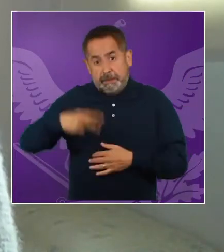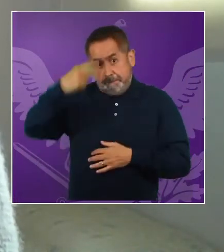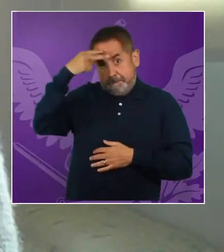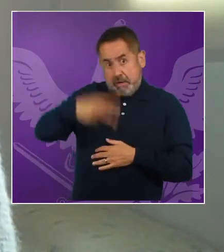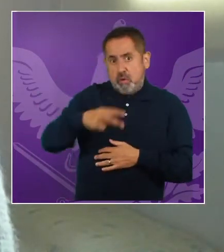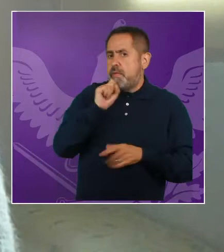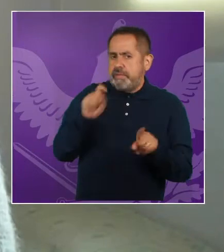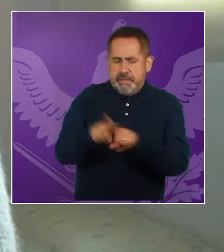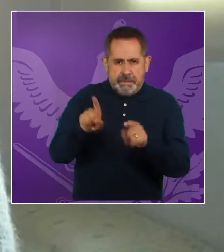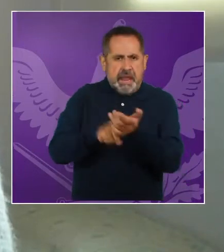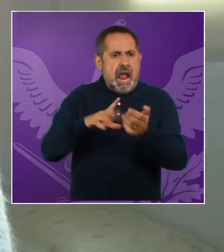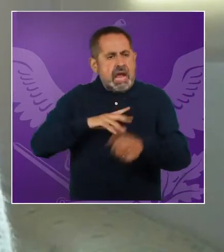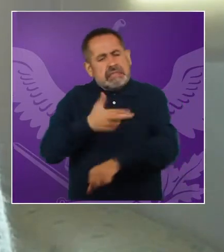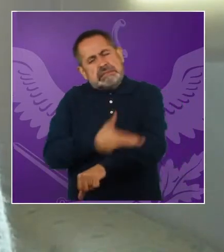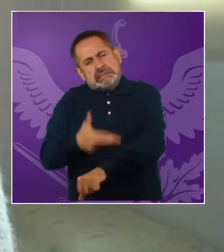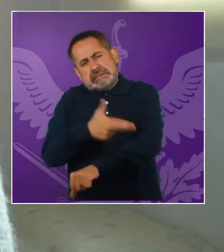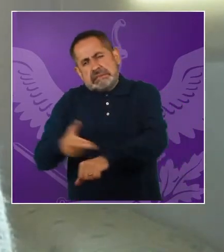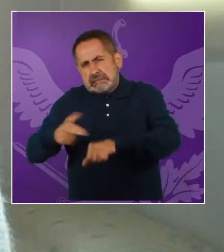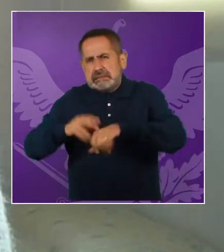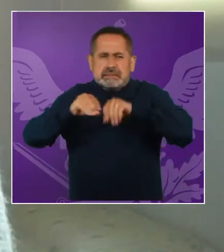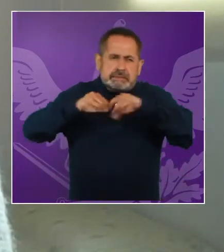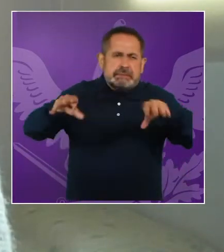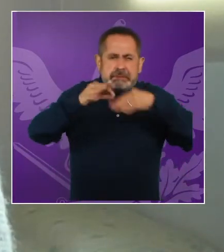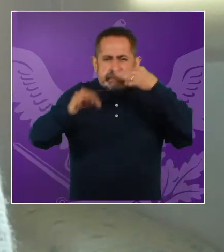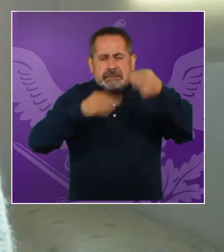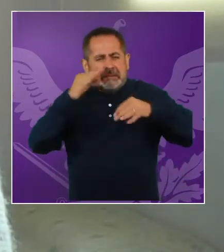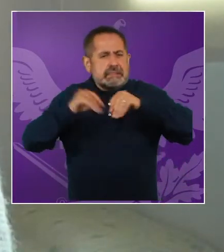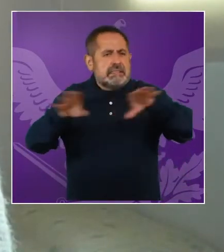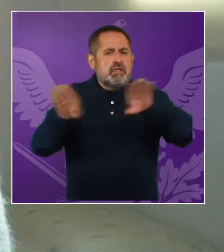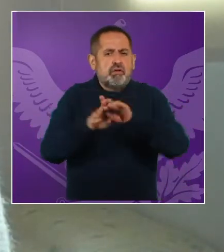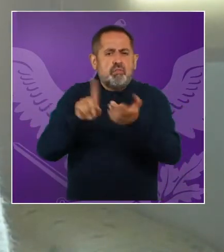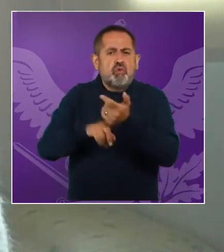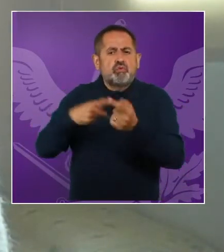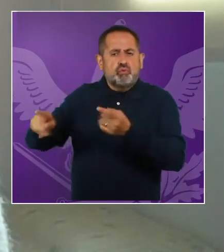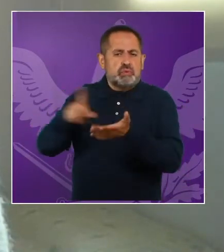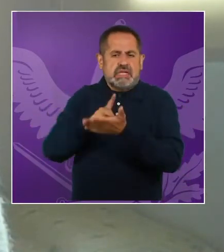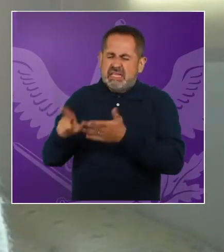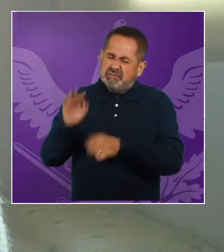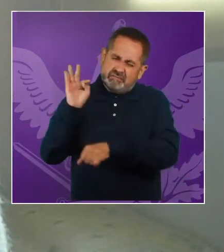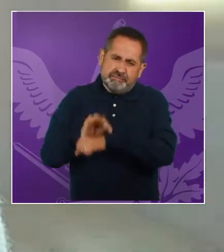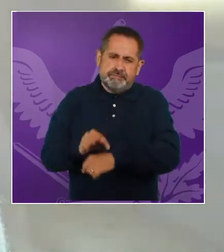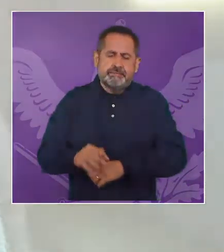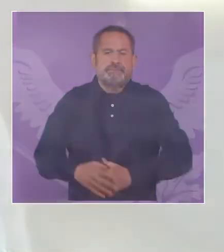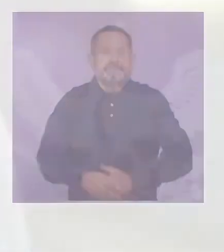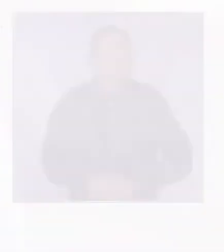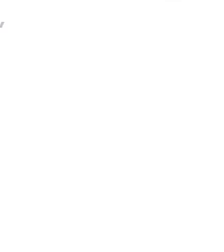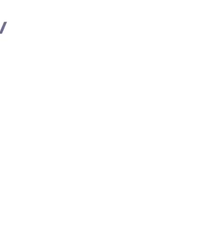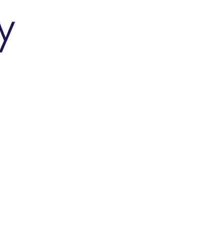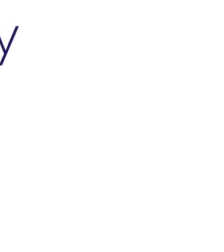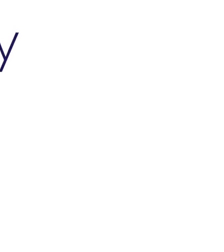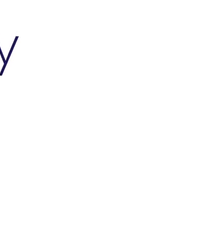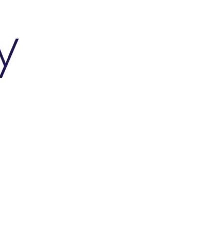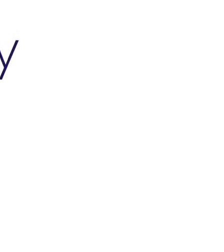campañas de distinto tipo. Este, México también, se han realizado campañas de sensibilización para garantizar estos derechos.